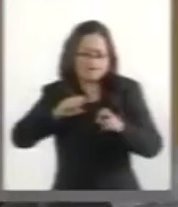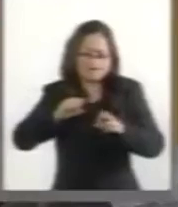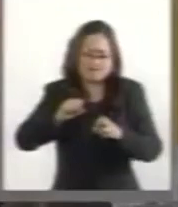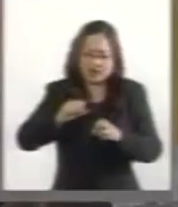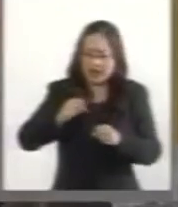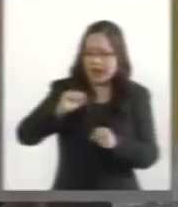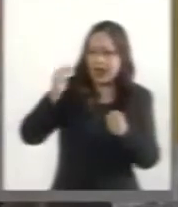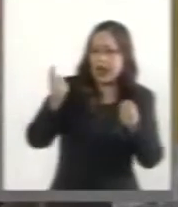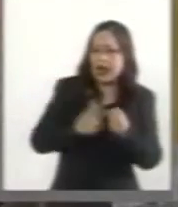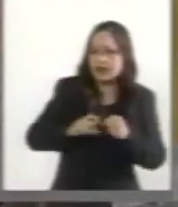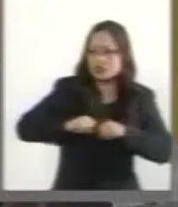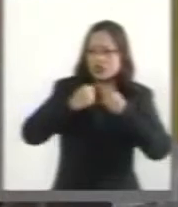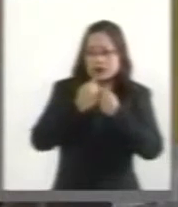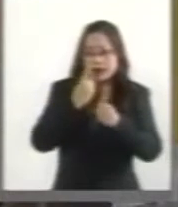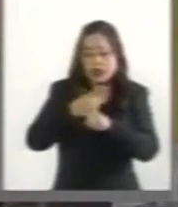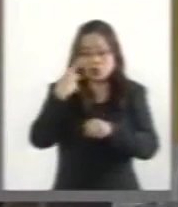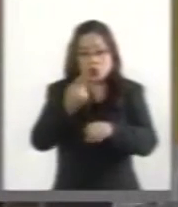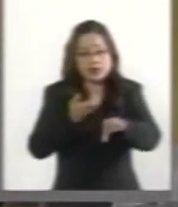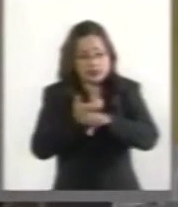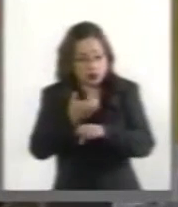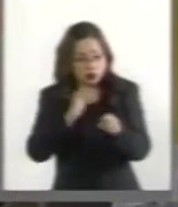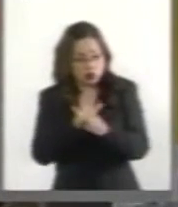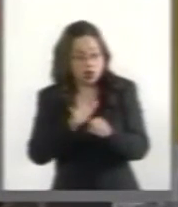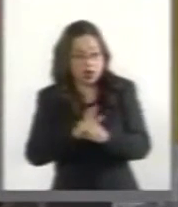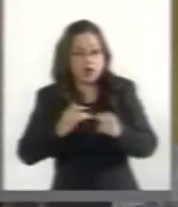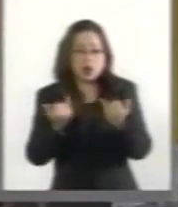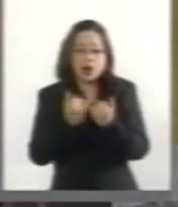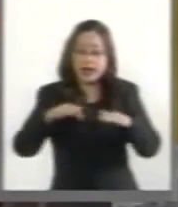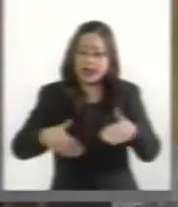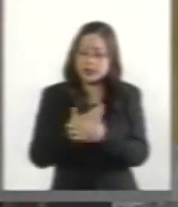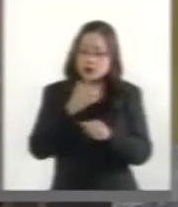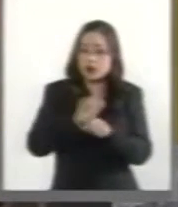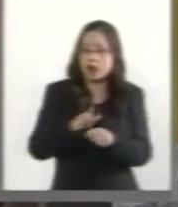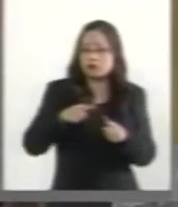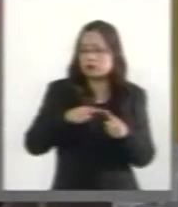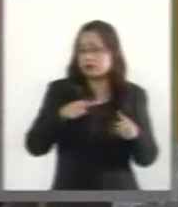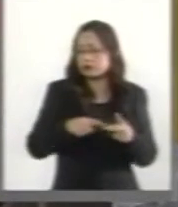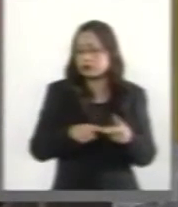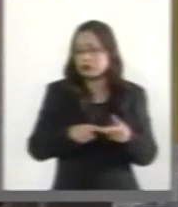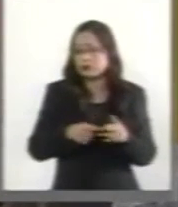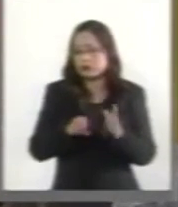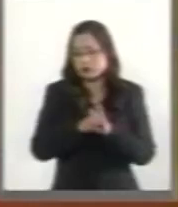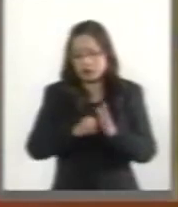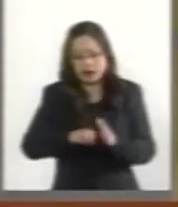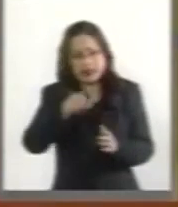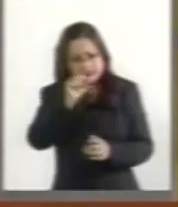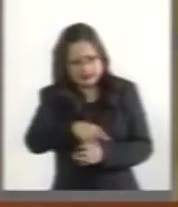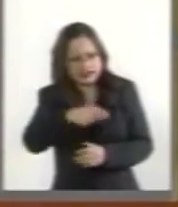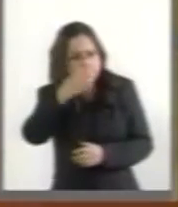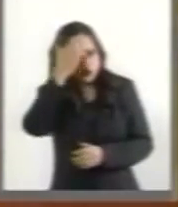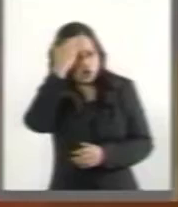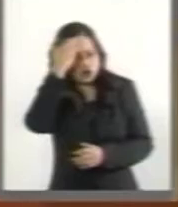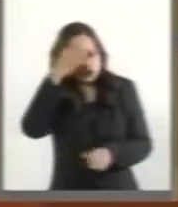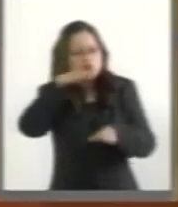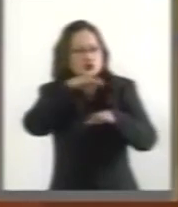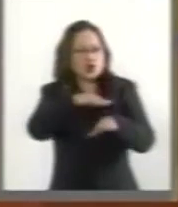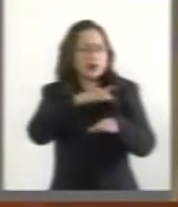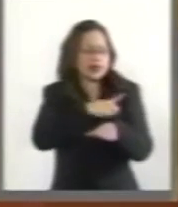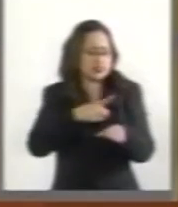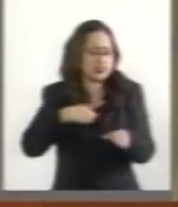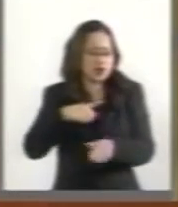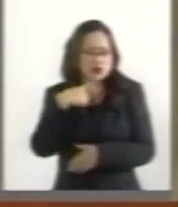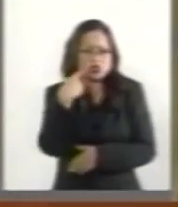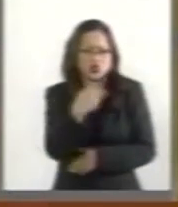la vida, no solamente de la entidad federativa, sino a nivel nacional como son conocer los asuntos que tengan que ver con deuda